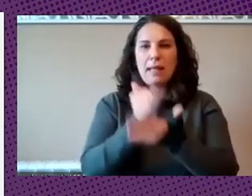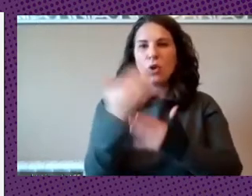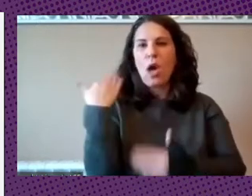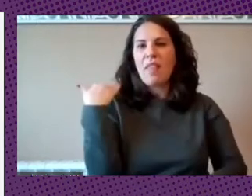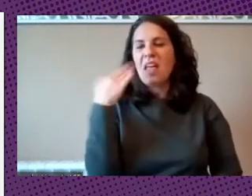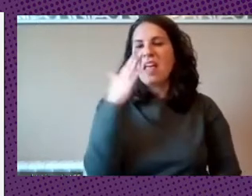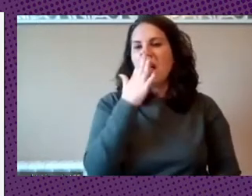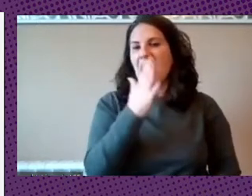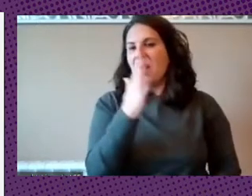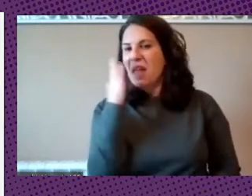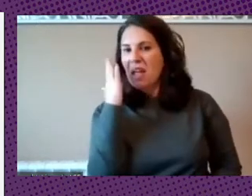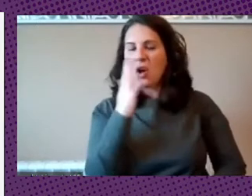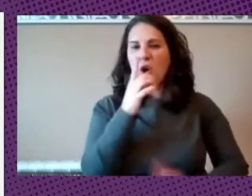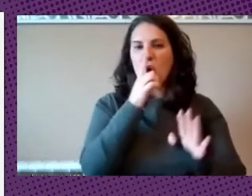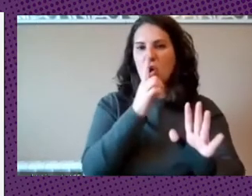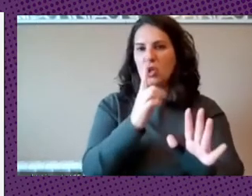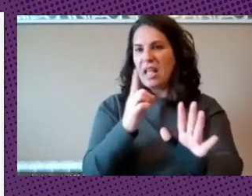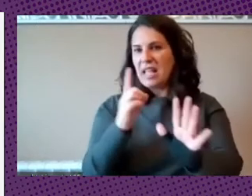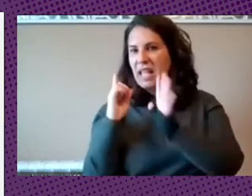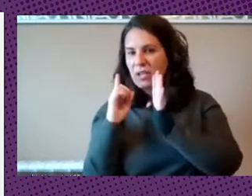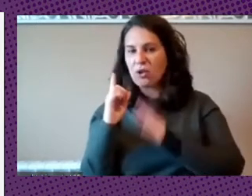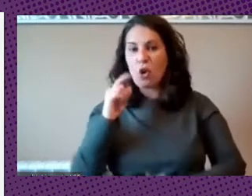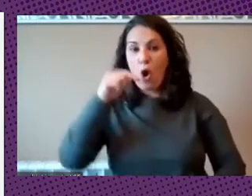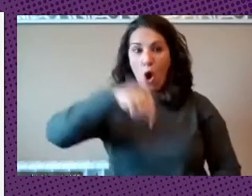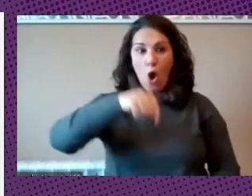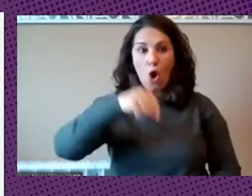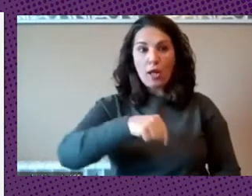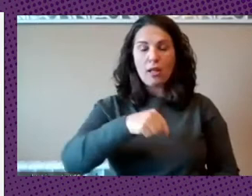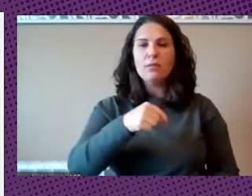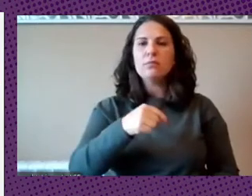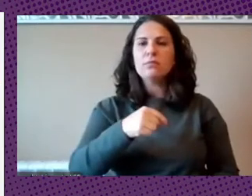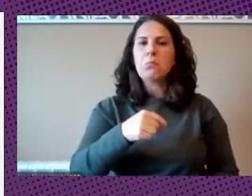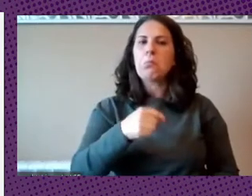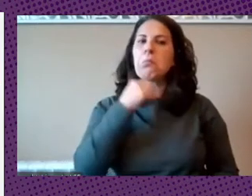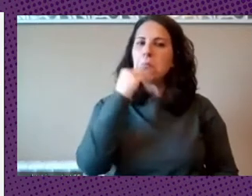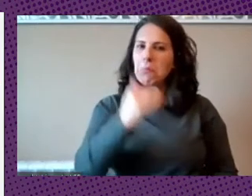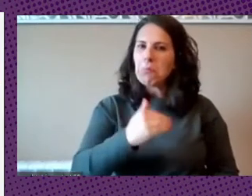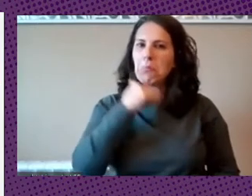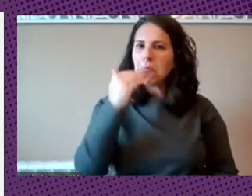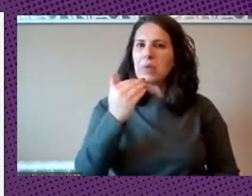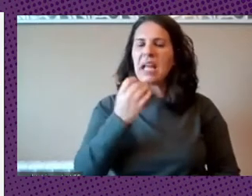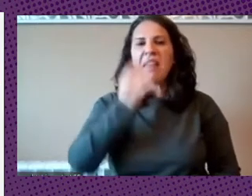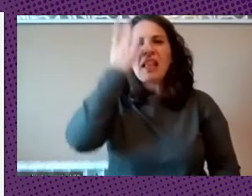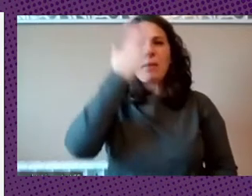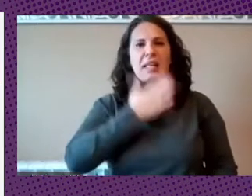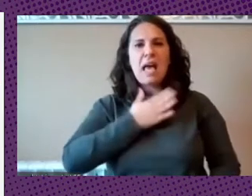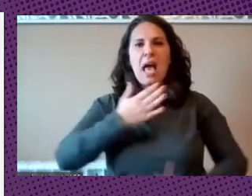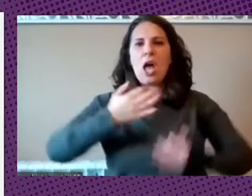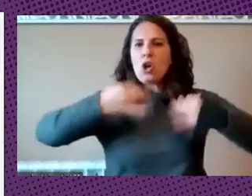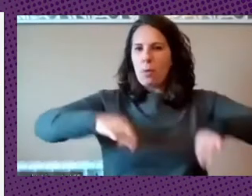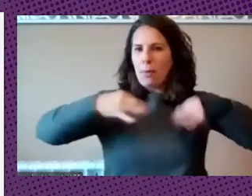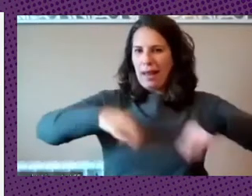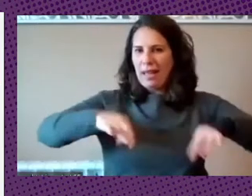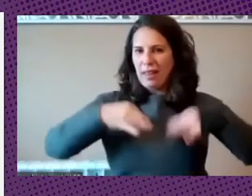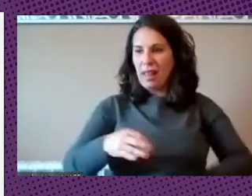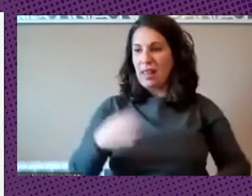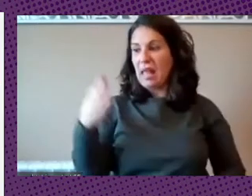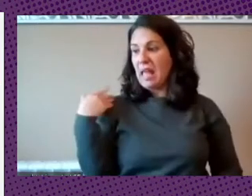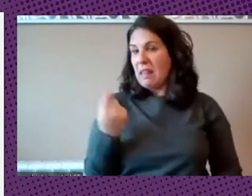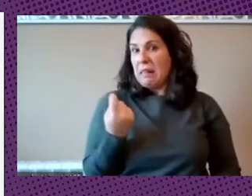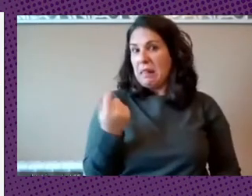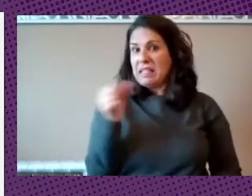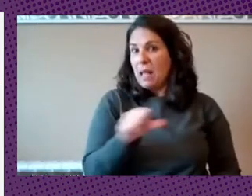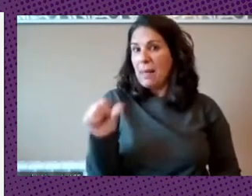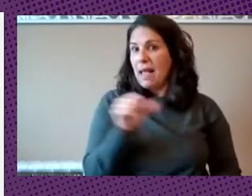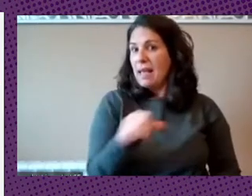años hoy es cada vez una iniciativa ya normalizada y hace pocas semanas el